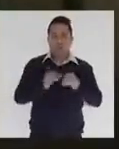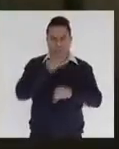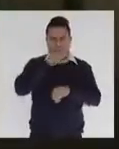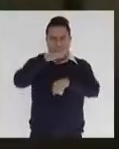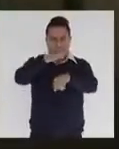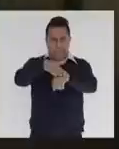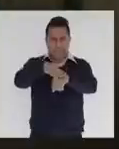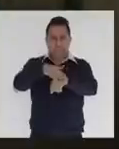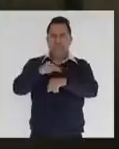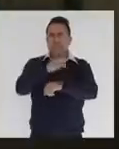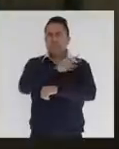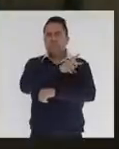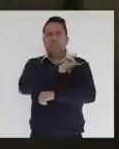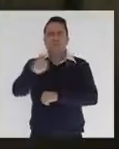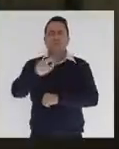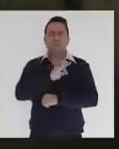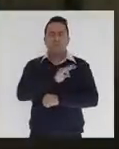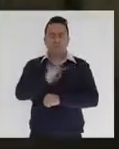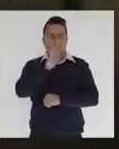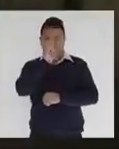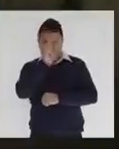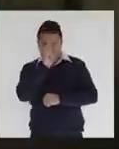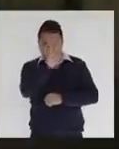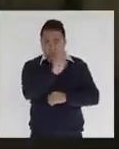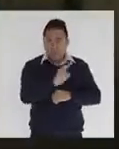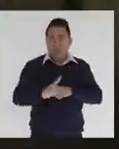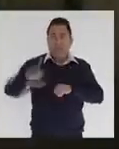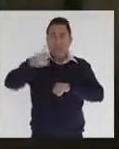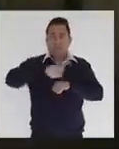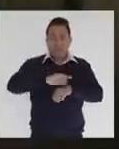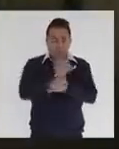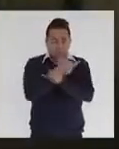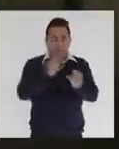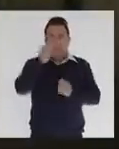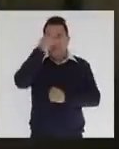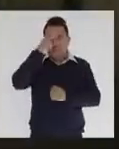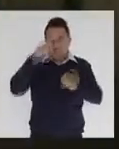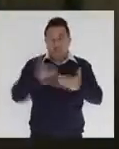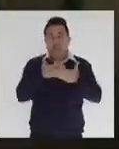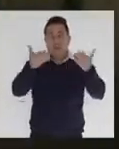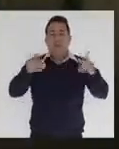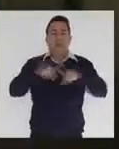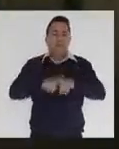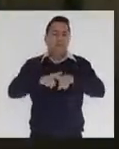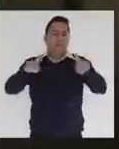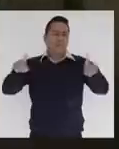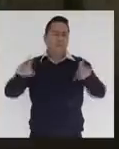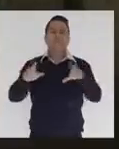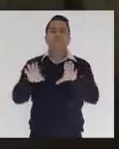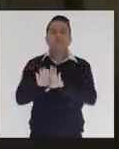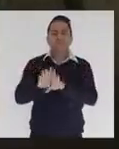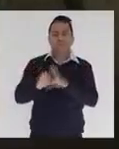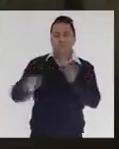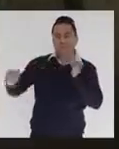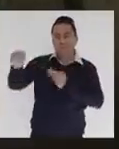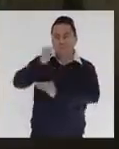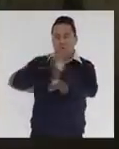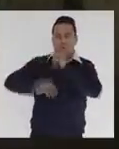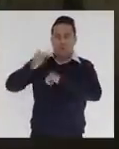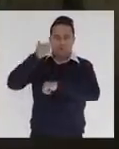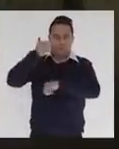invito a conmemorar la independencia en México de una forma distinta, siendo responsables.